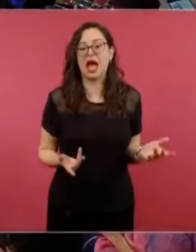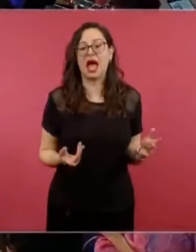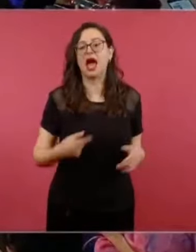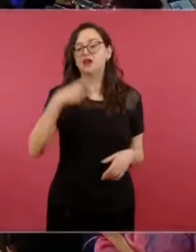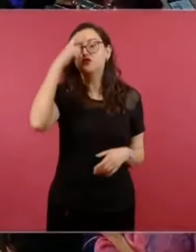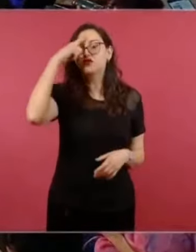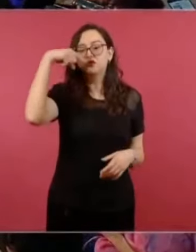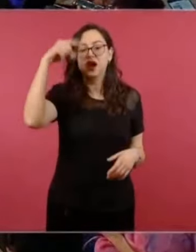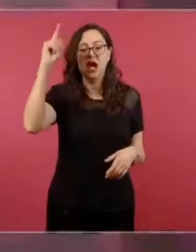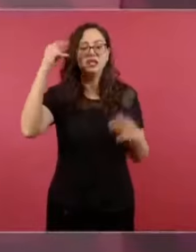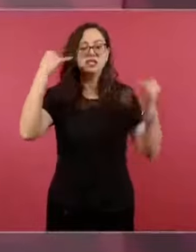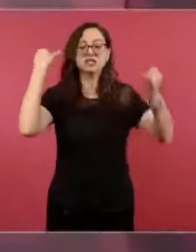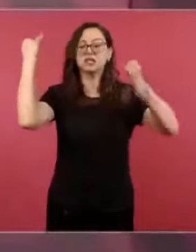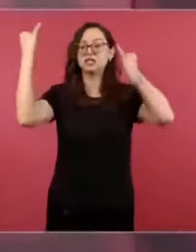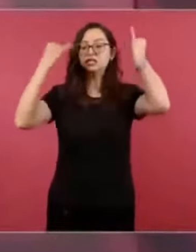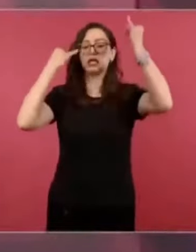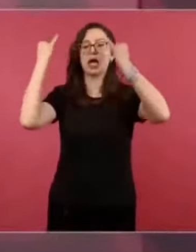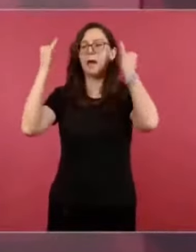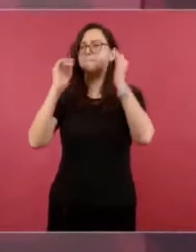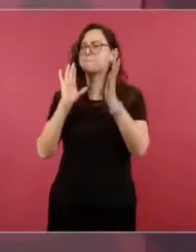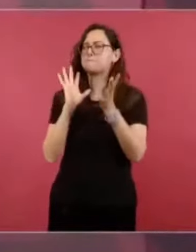decir. decir,